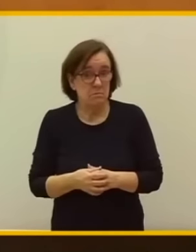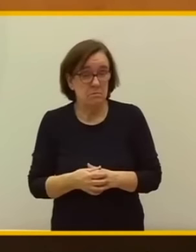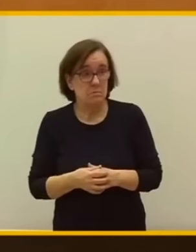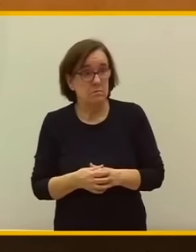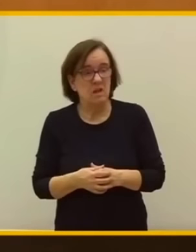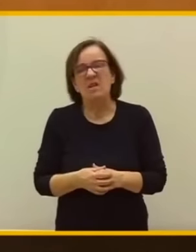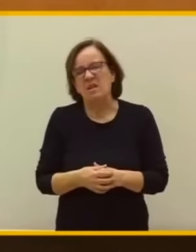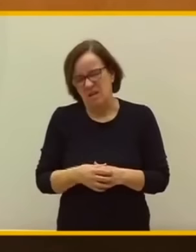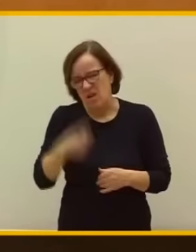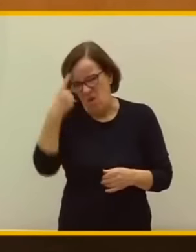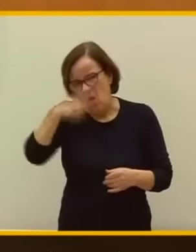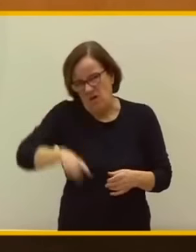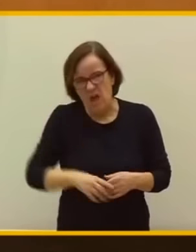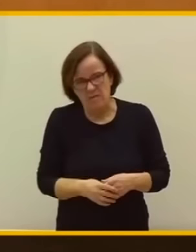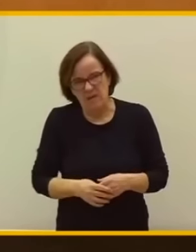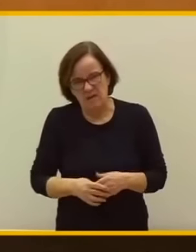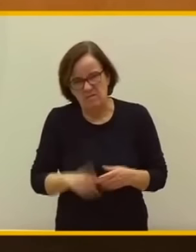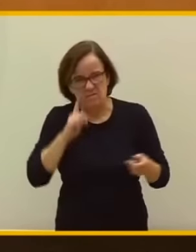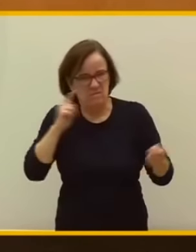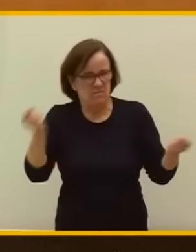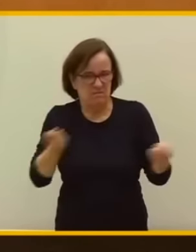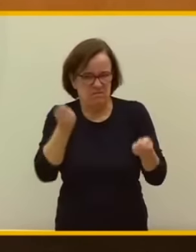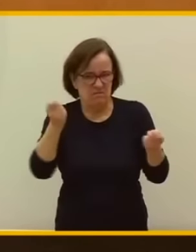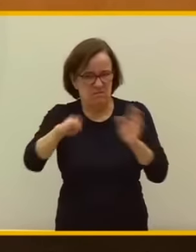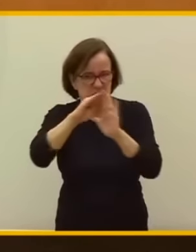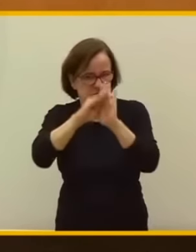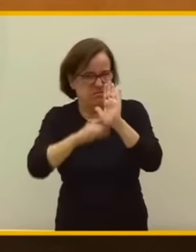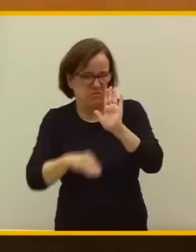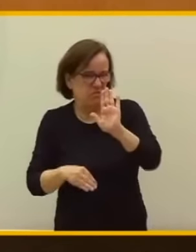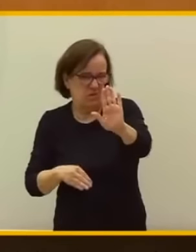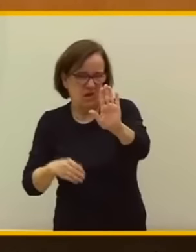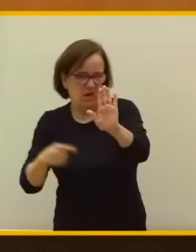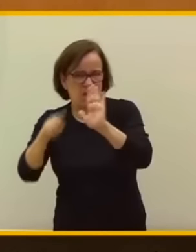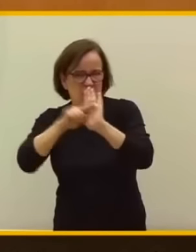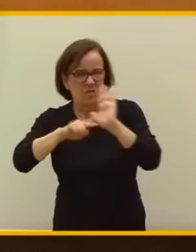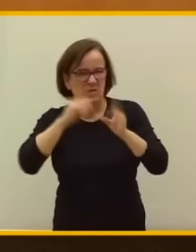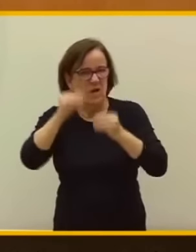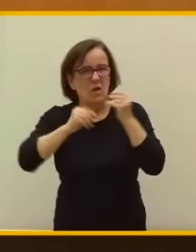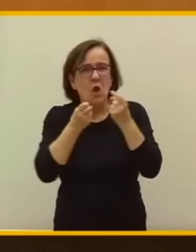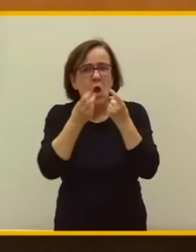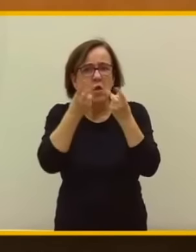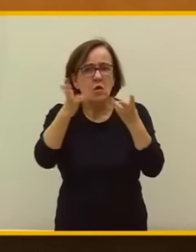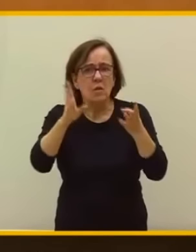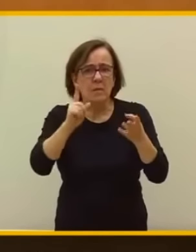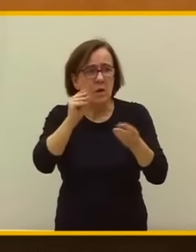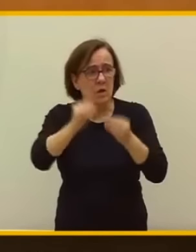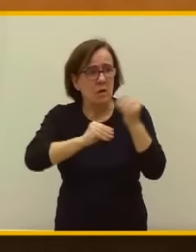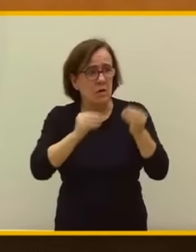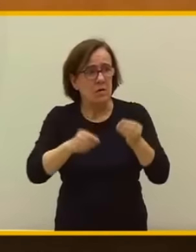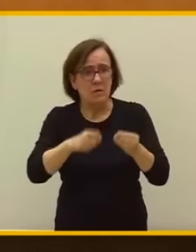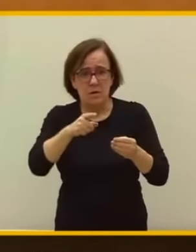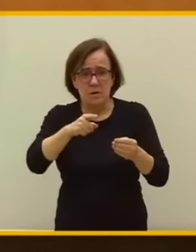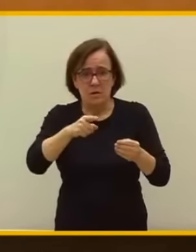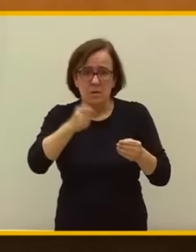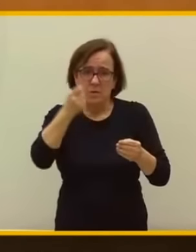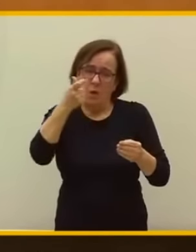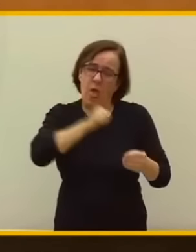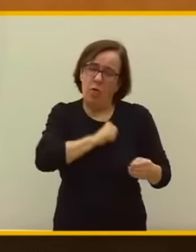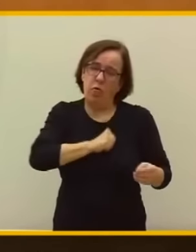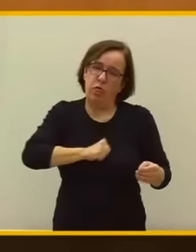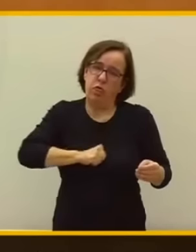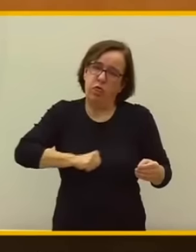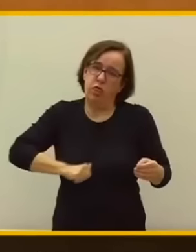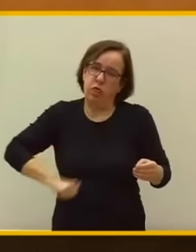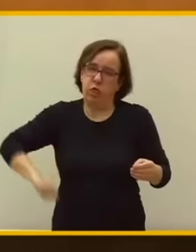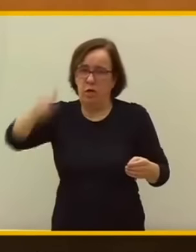Sí, lo saben, lo saben, se ha publicado. De hecho, les he hecho unos números, pues si no lo habían hecho, porque ustedes son un poco perezosos,